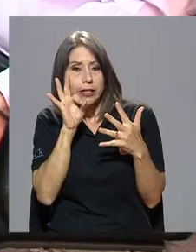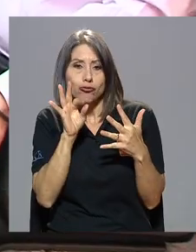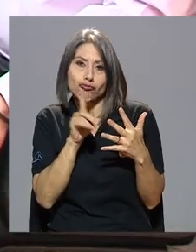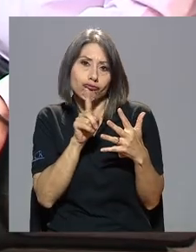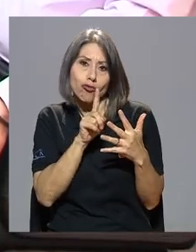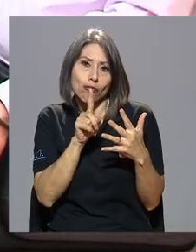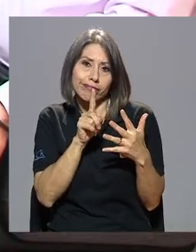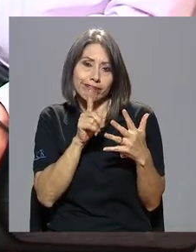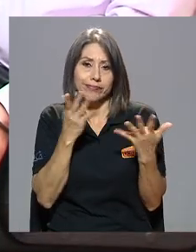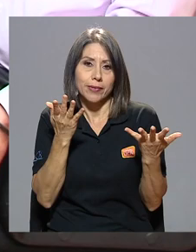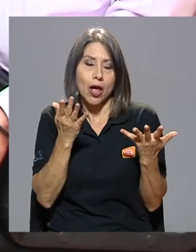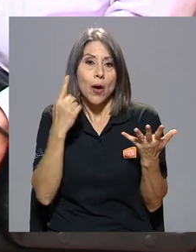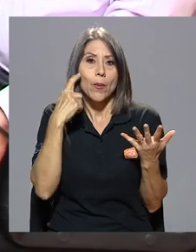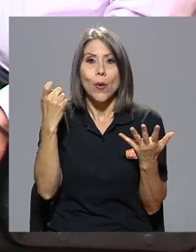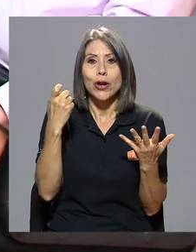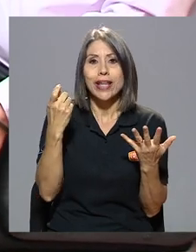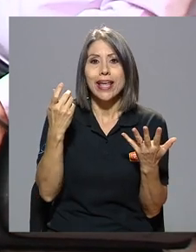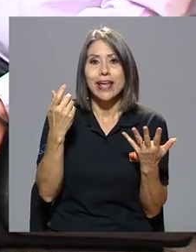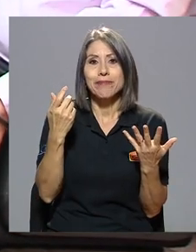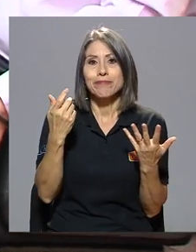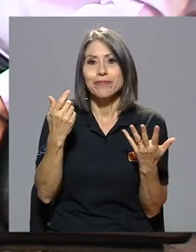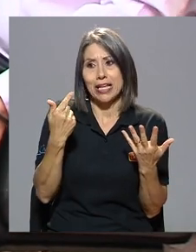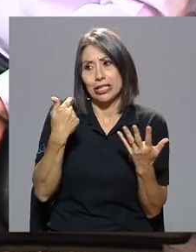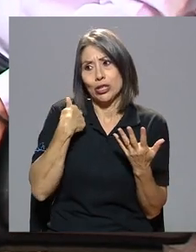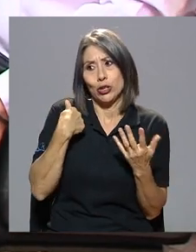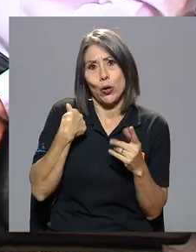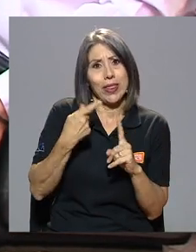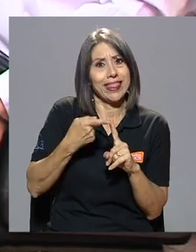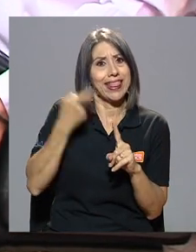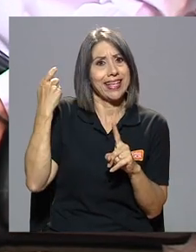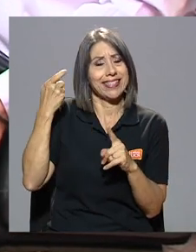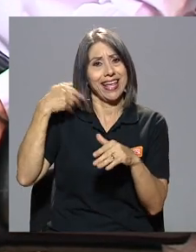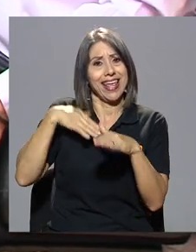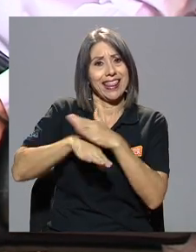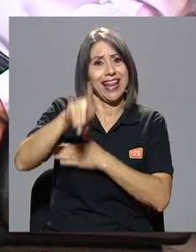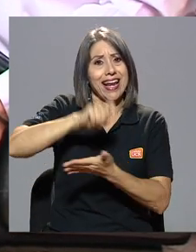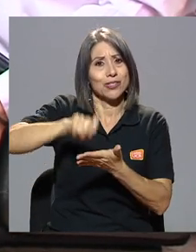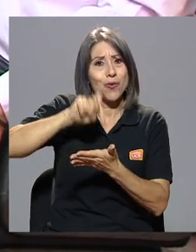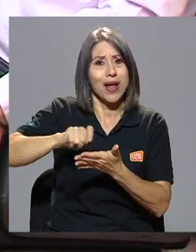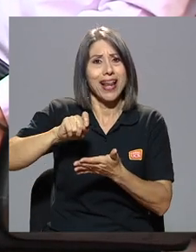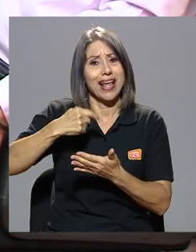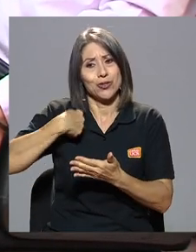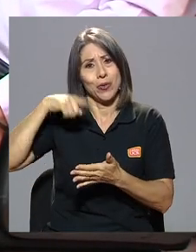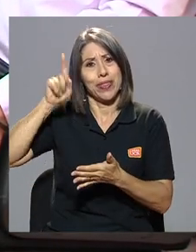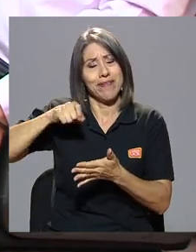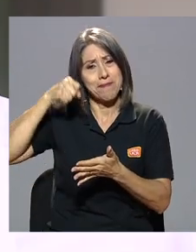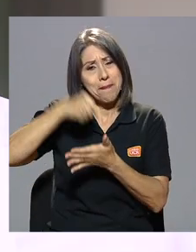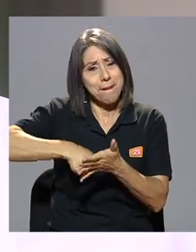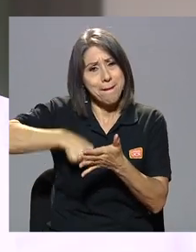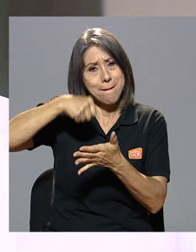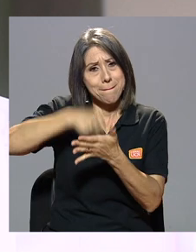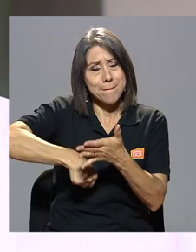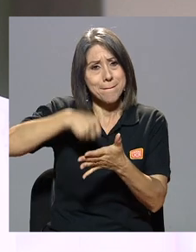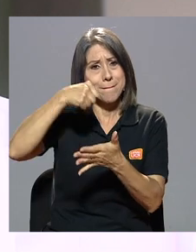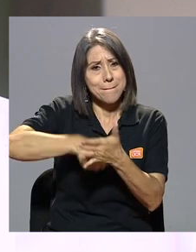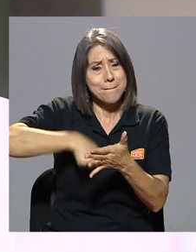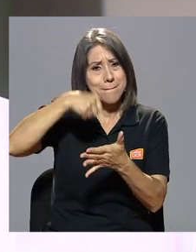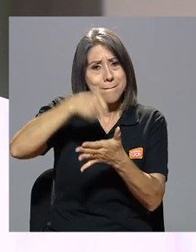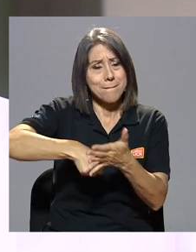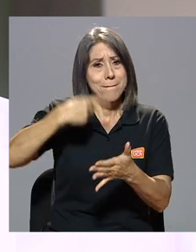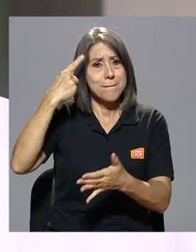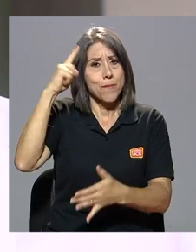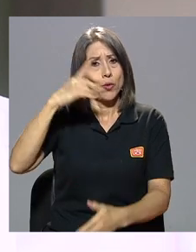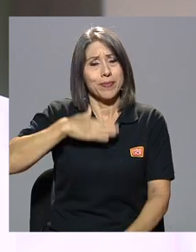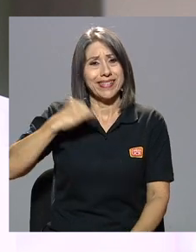ese hecho de tener que haber peleado desde que entré a la escuela por mis ideas, y